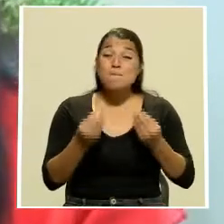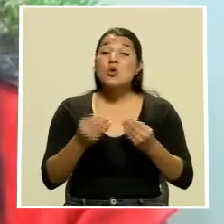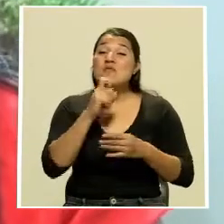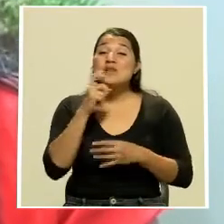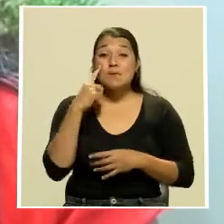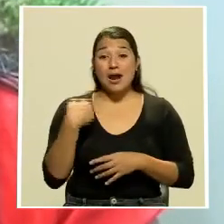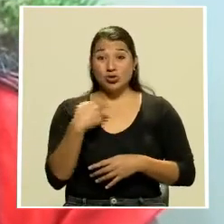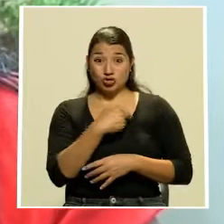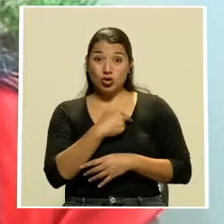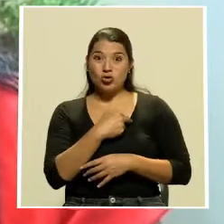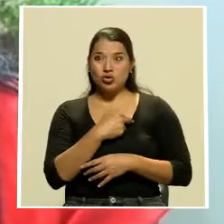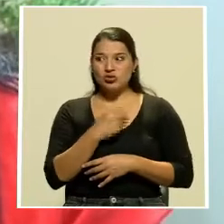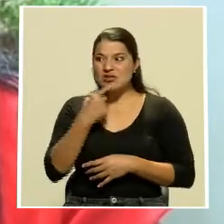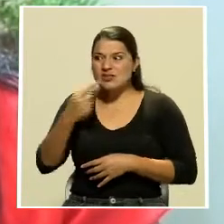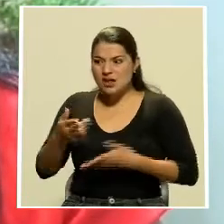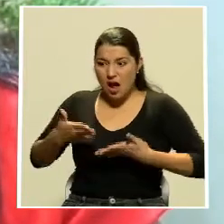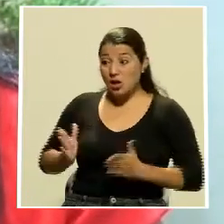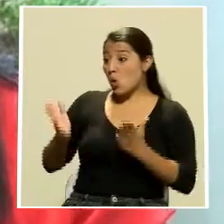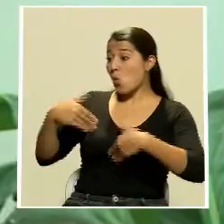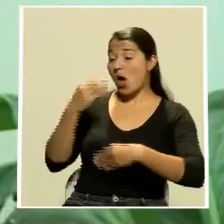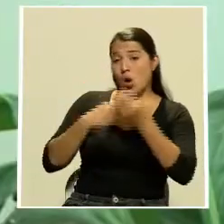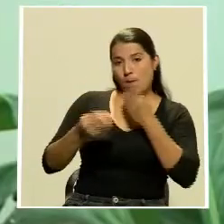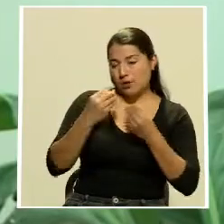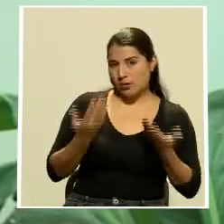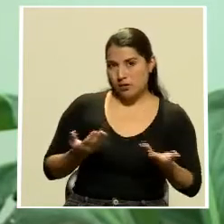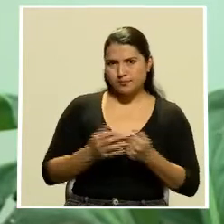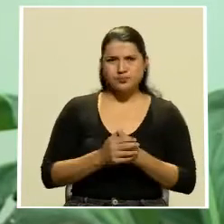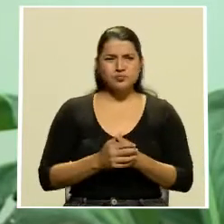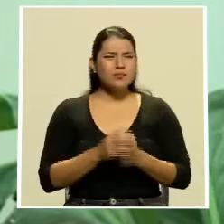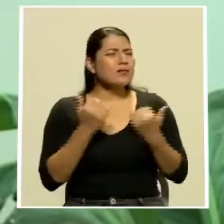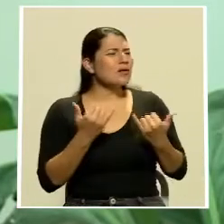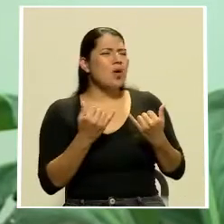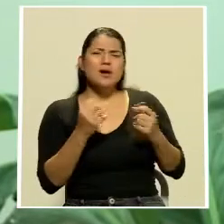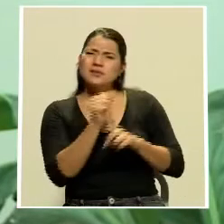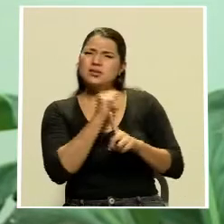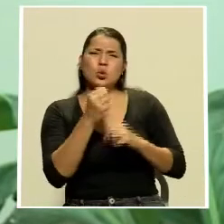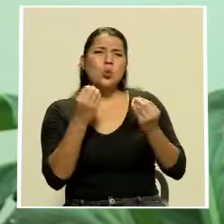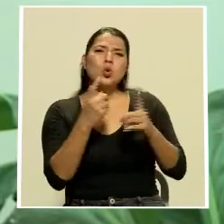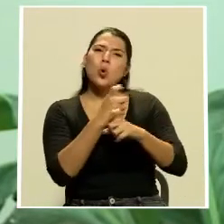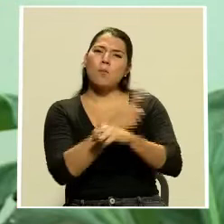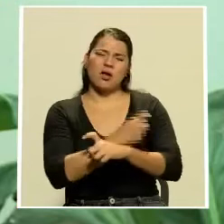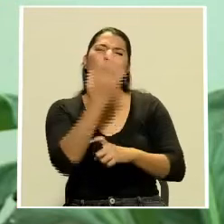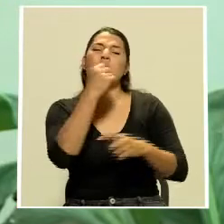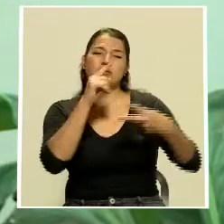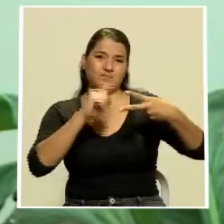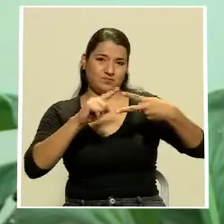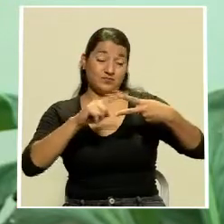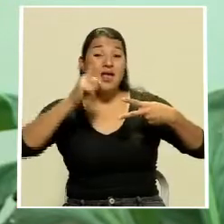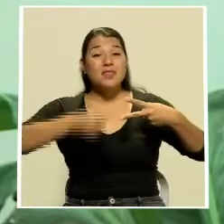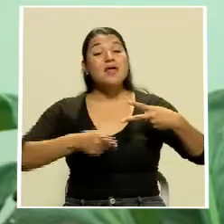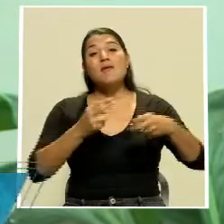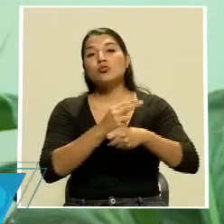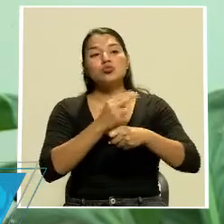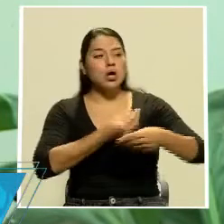verdad, decirle a nuestros hijos que no, no tenemos que darles de comida. esto ha sido muy complicado, por dos razones, una, que hemos tenido que utilizar el famoso